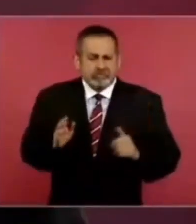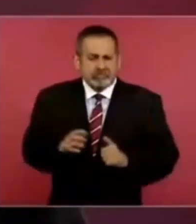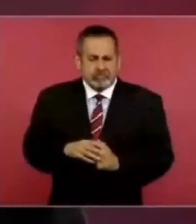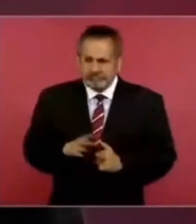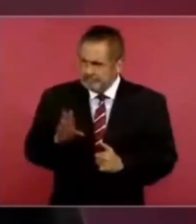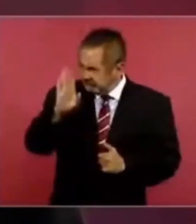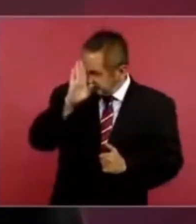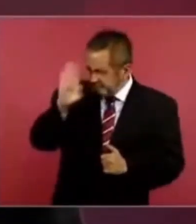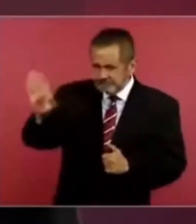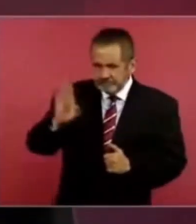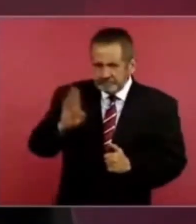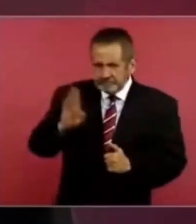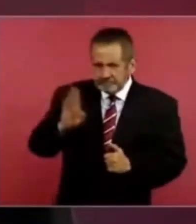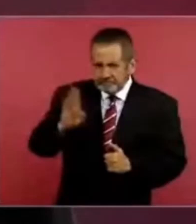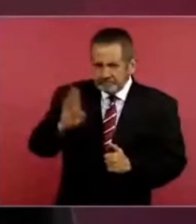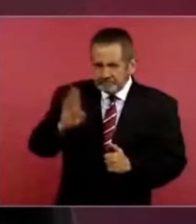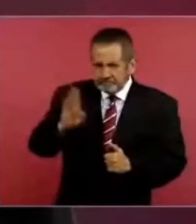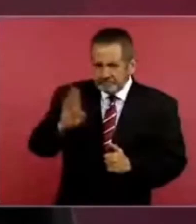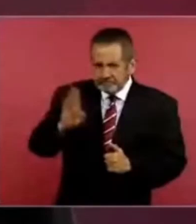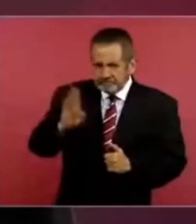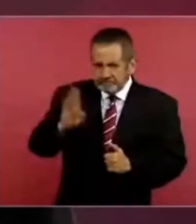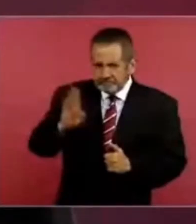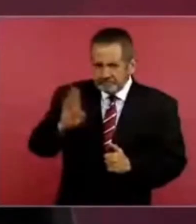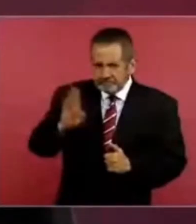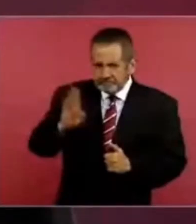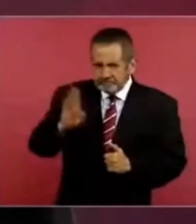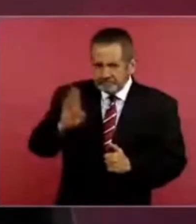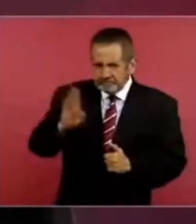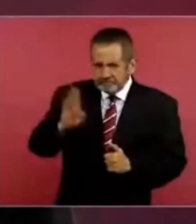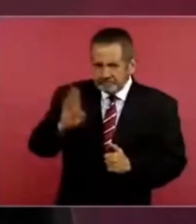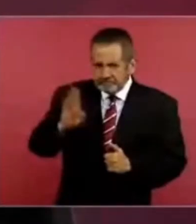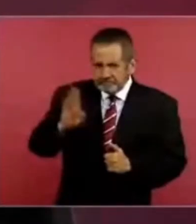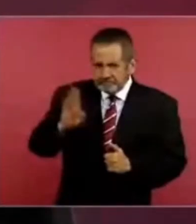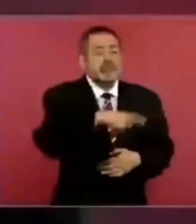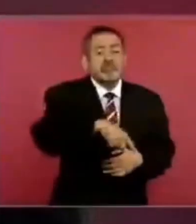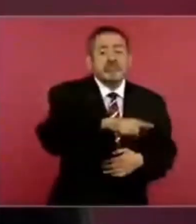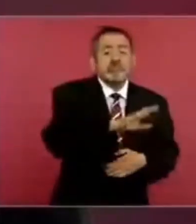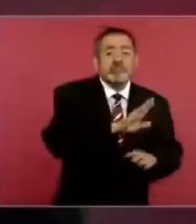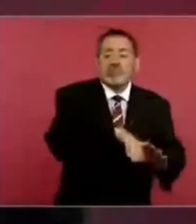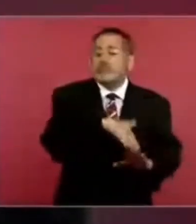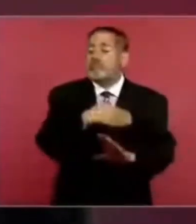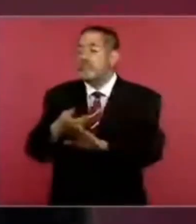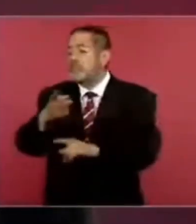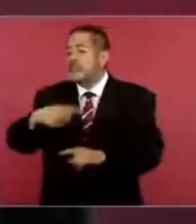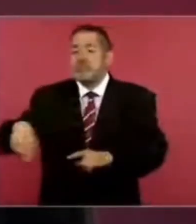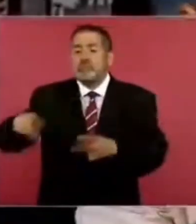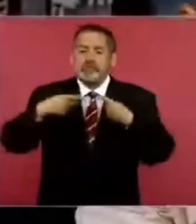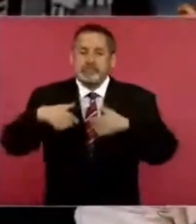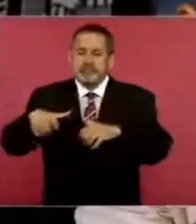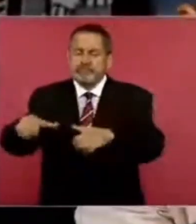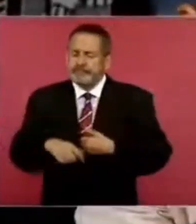entonces contra el presidente, pero no contra el pueblo.